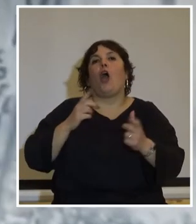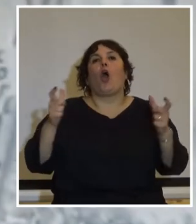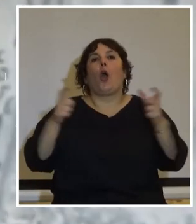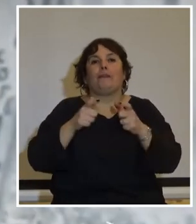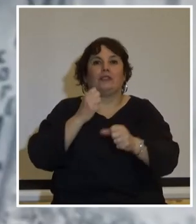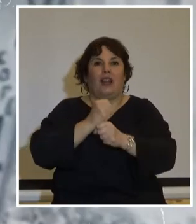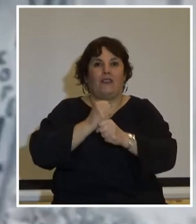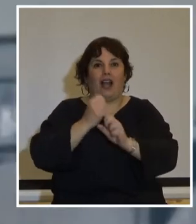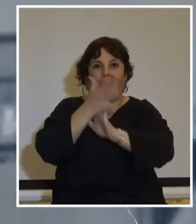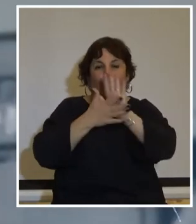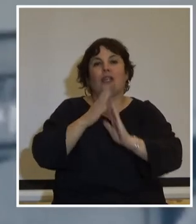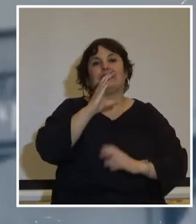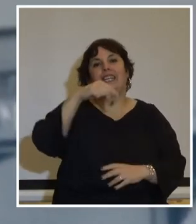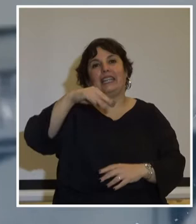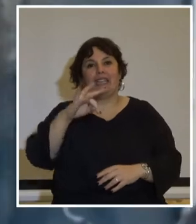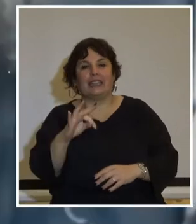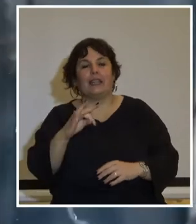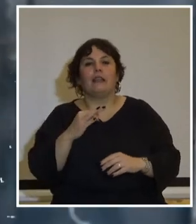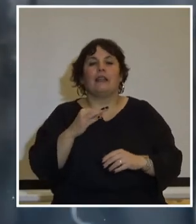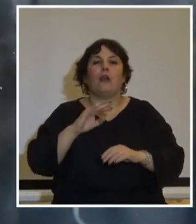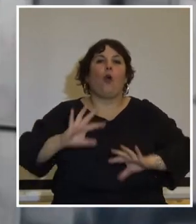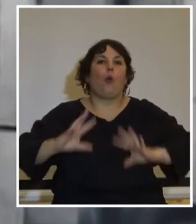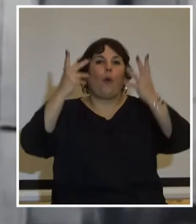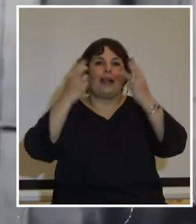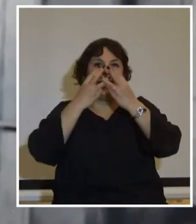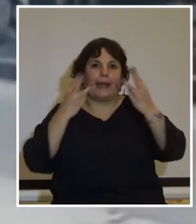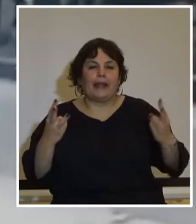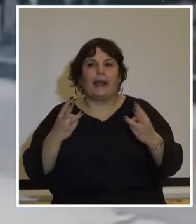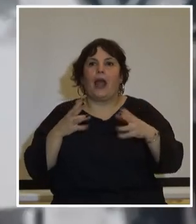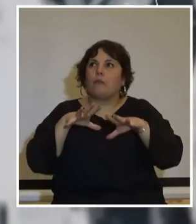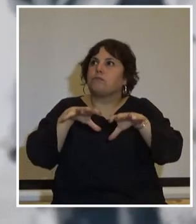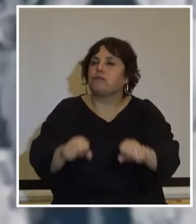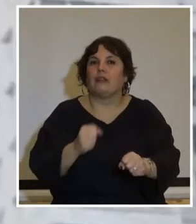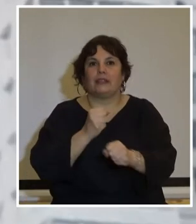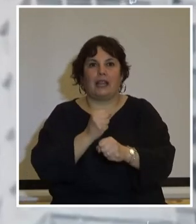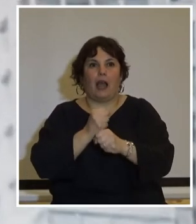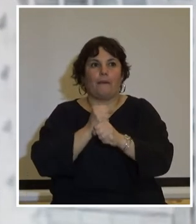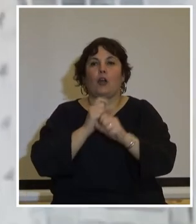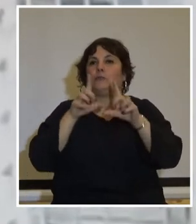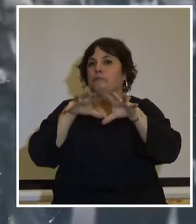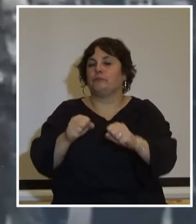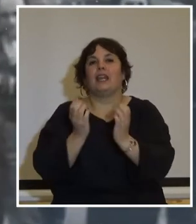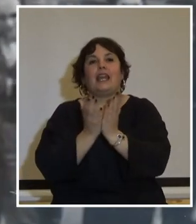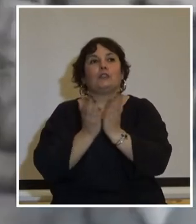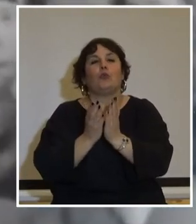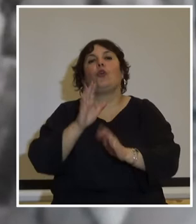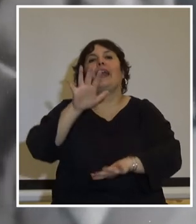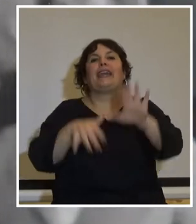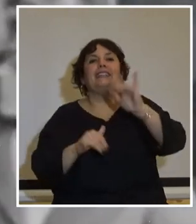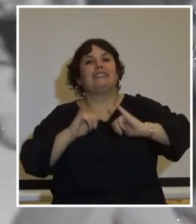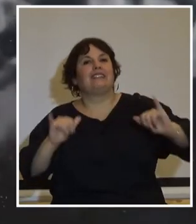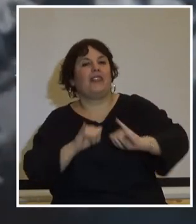Trabajadores, la CNT, convocó a la huelga general con ocupación de los lugares de trabajo y de los centros de estudio. Durante 15 días, los